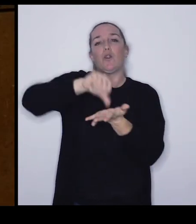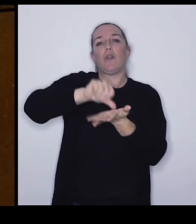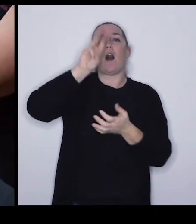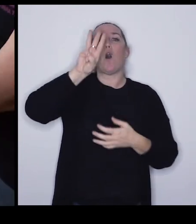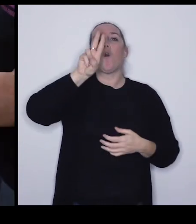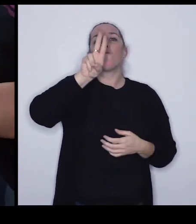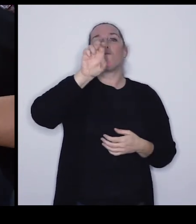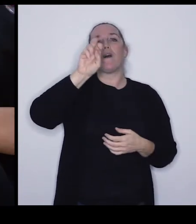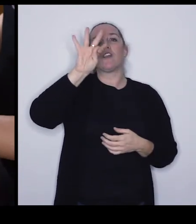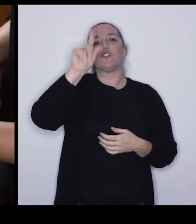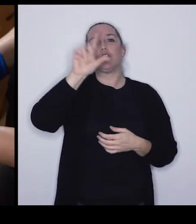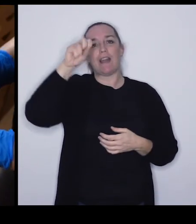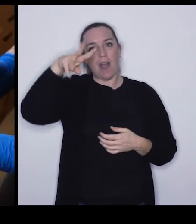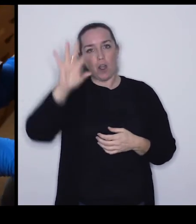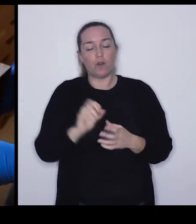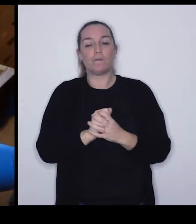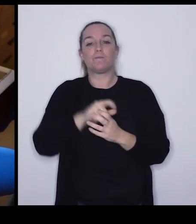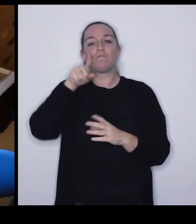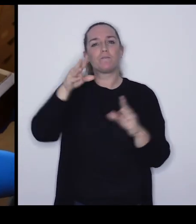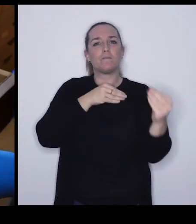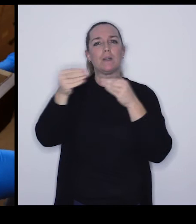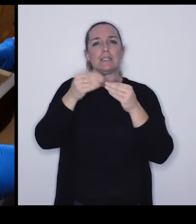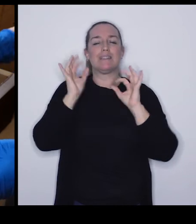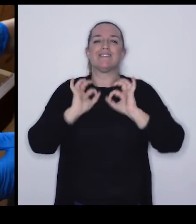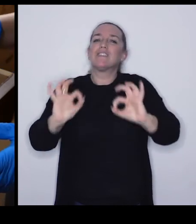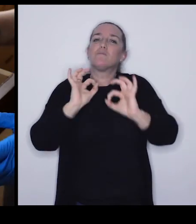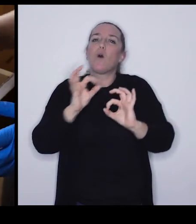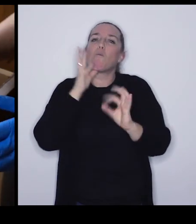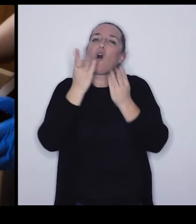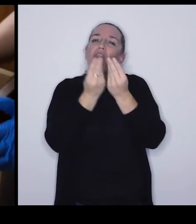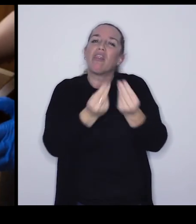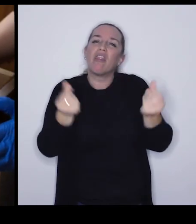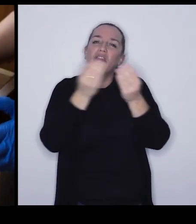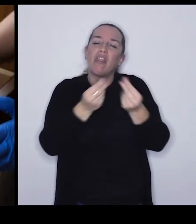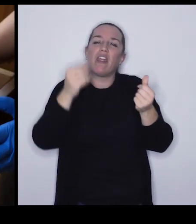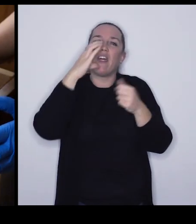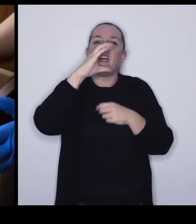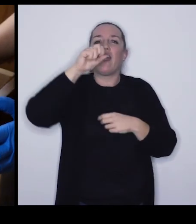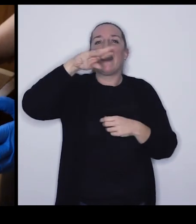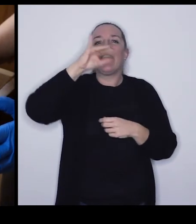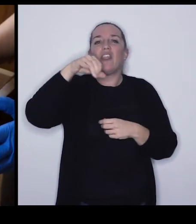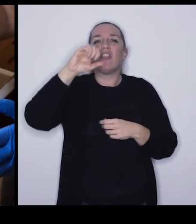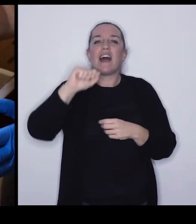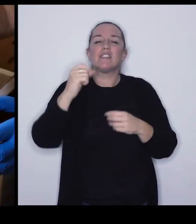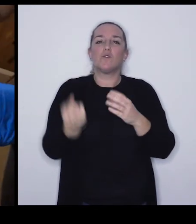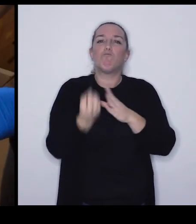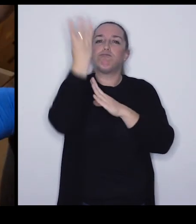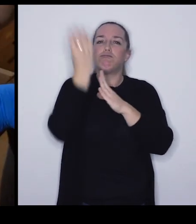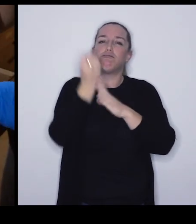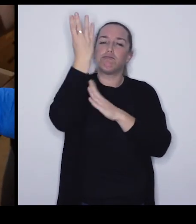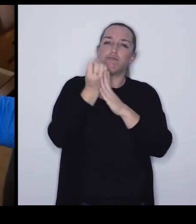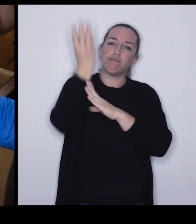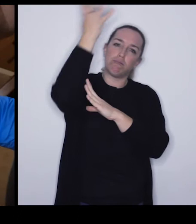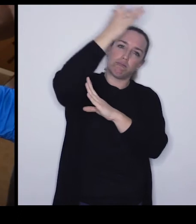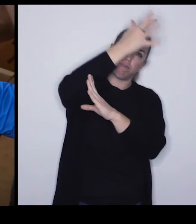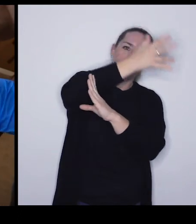Llano... ...un material... ...que se ha conservado... ...por unas cenizas volcánicas... ...como podéis ver... ...este material tiene unos